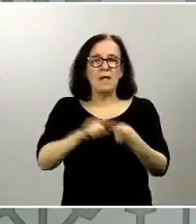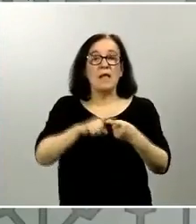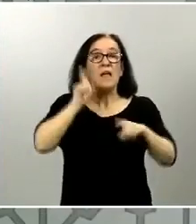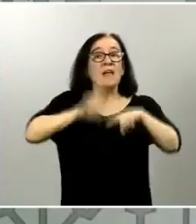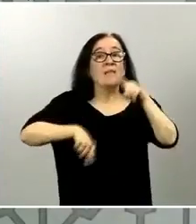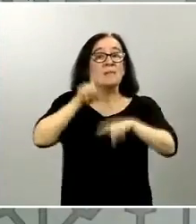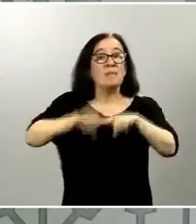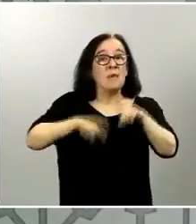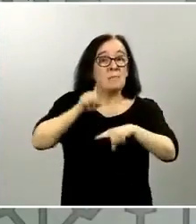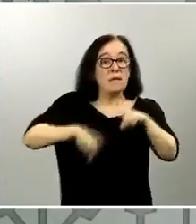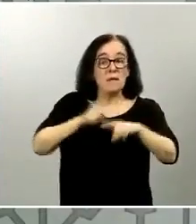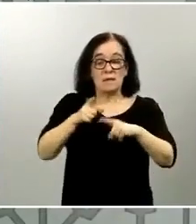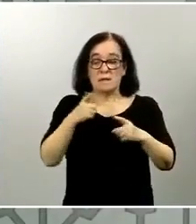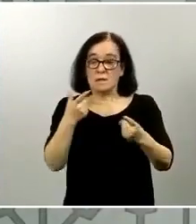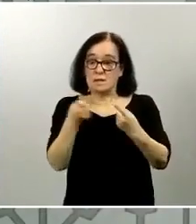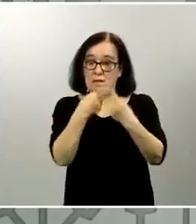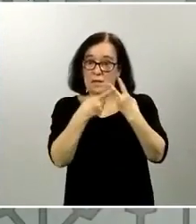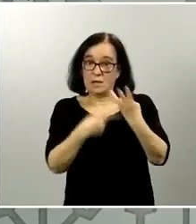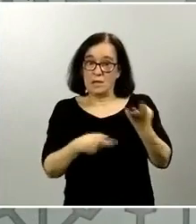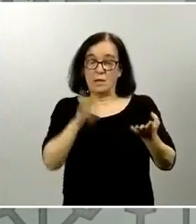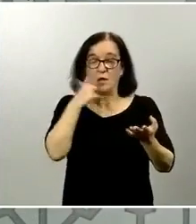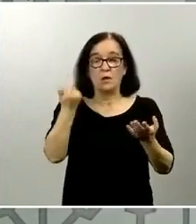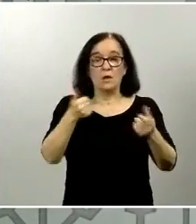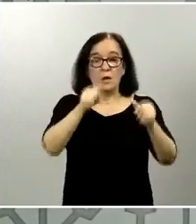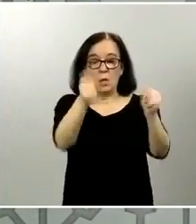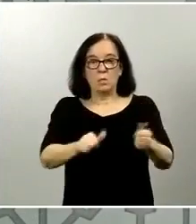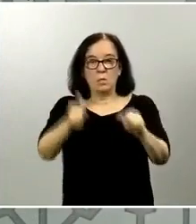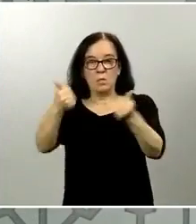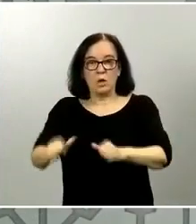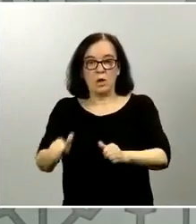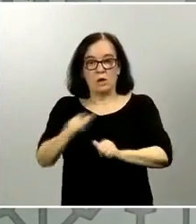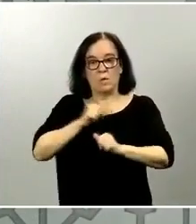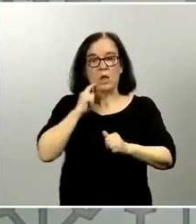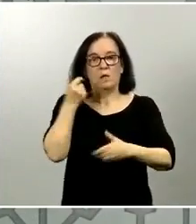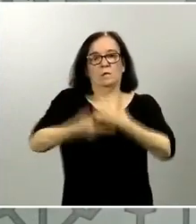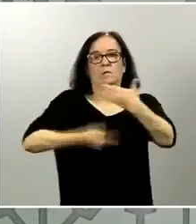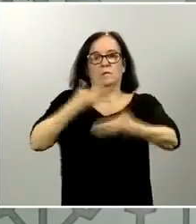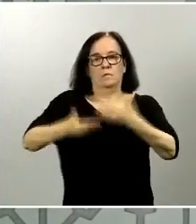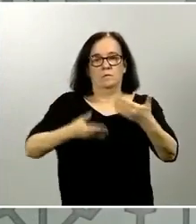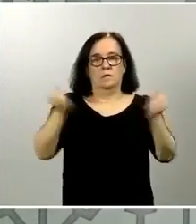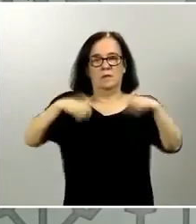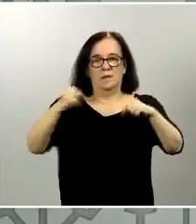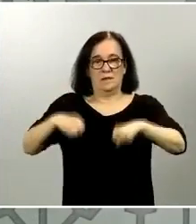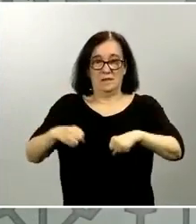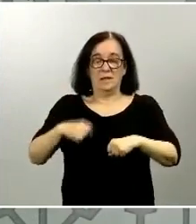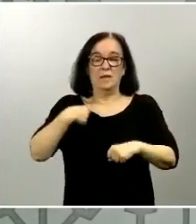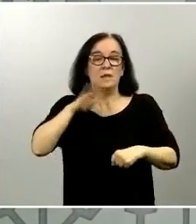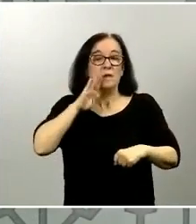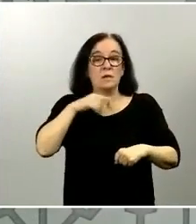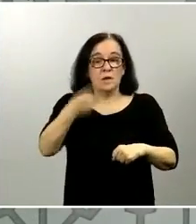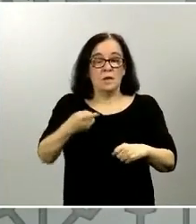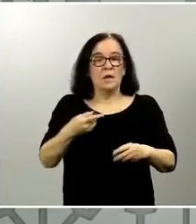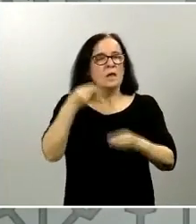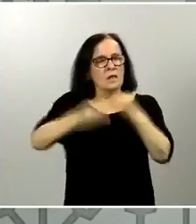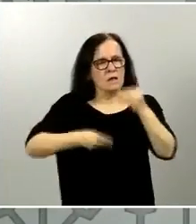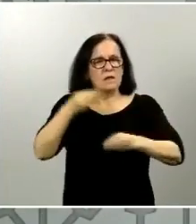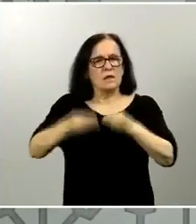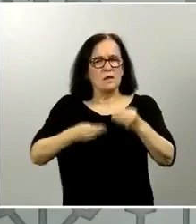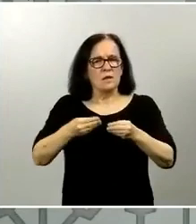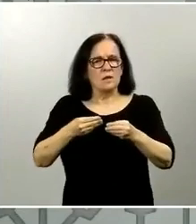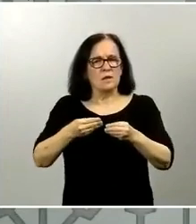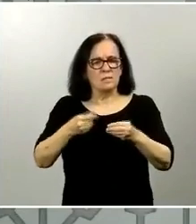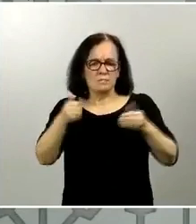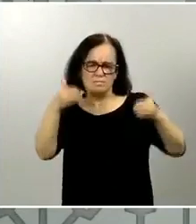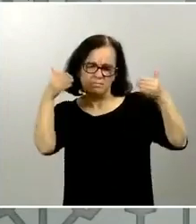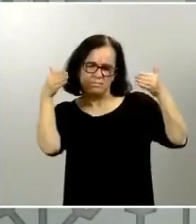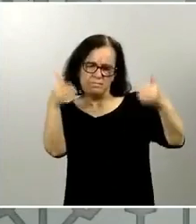que pase y en función de los modelos que podamos esperar se irán tomando decisiones lo que les puedo decir es que se está absolutamente centrado